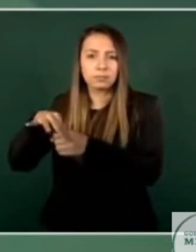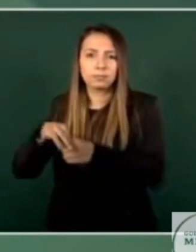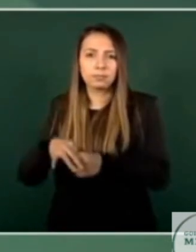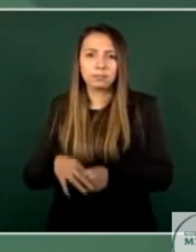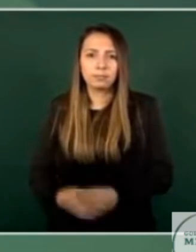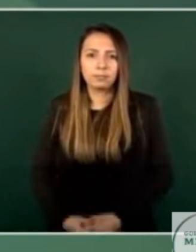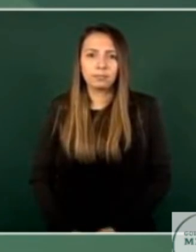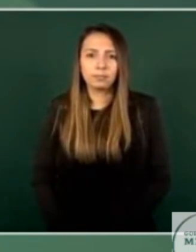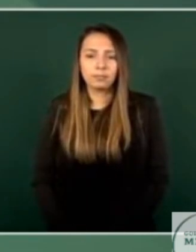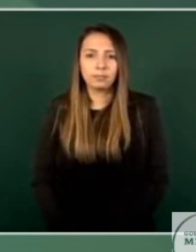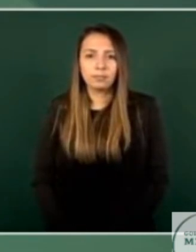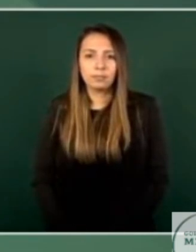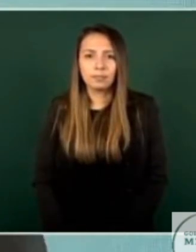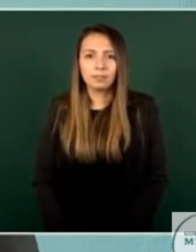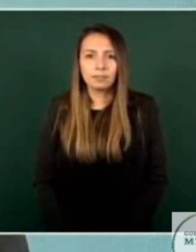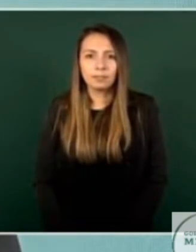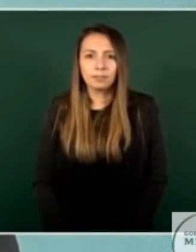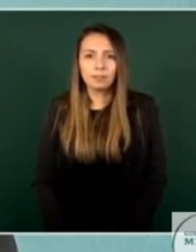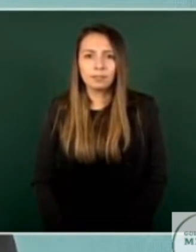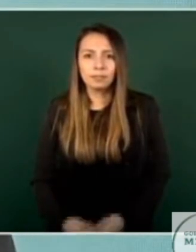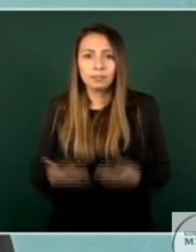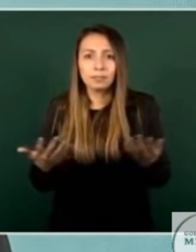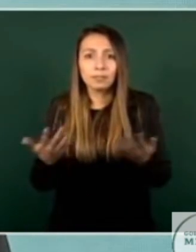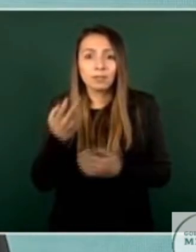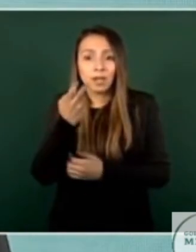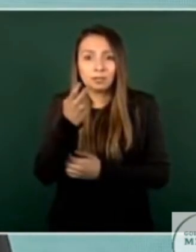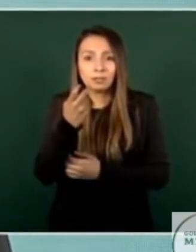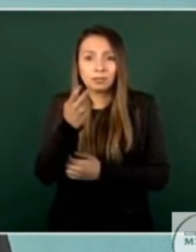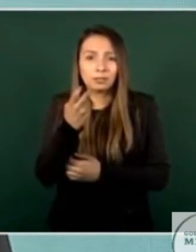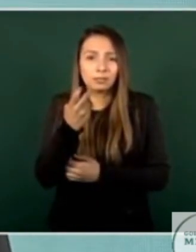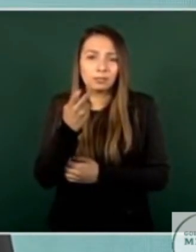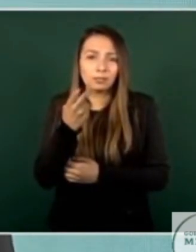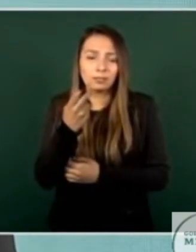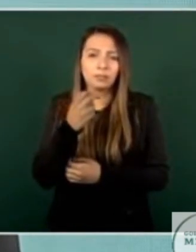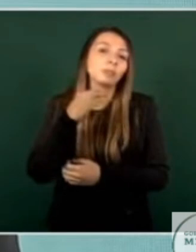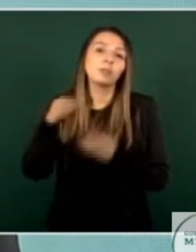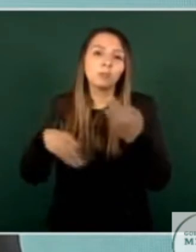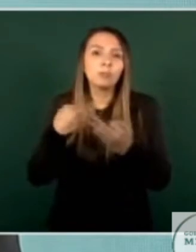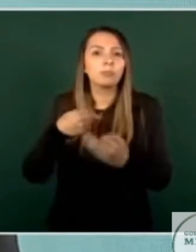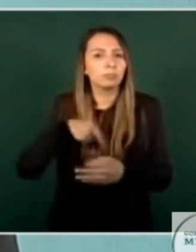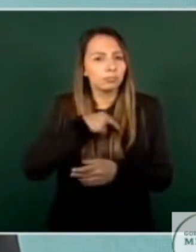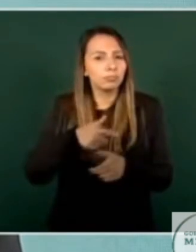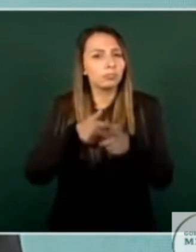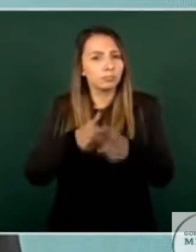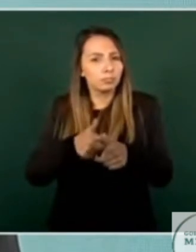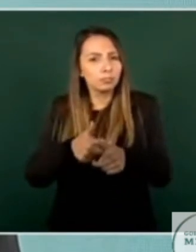entonces todo esto es lo que vamos a seguir tratando